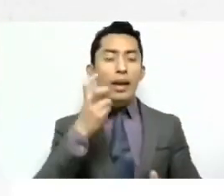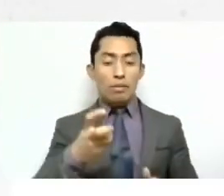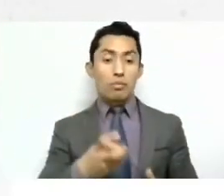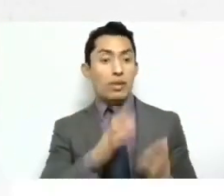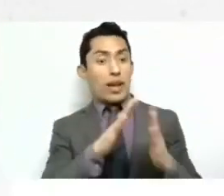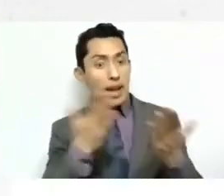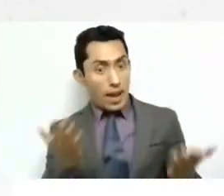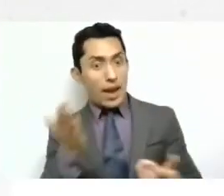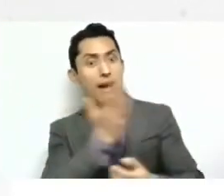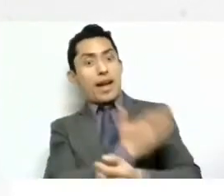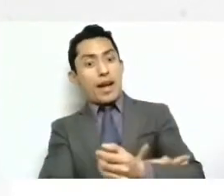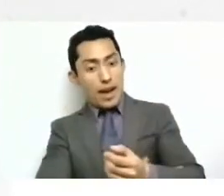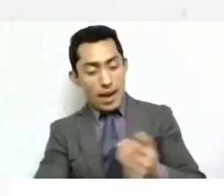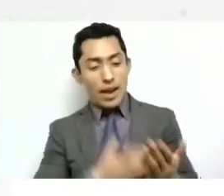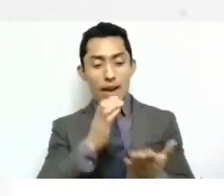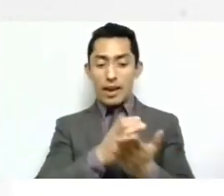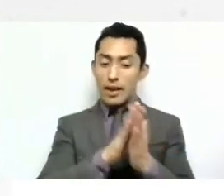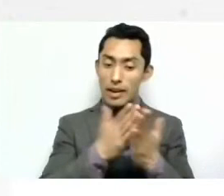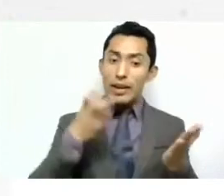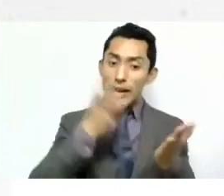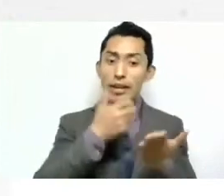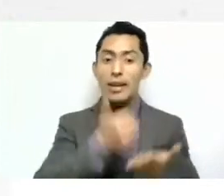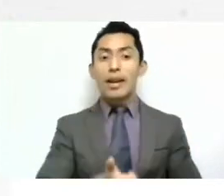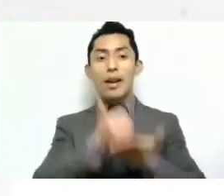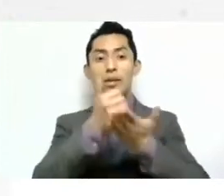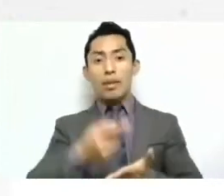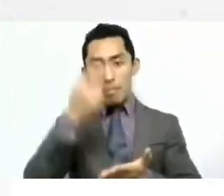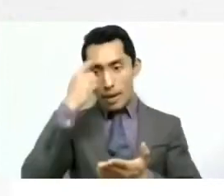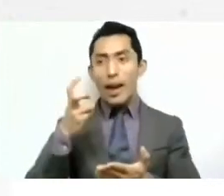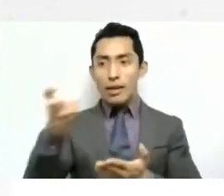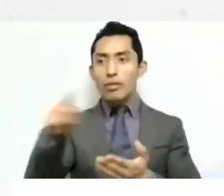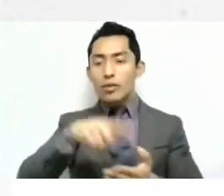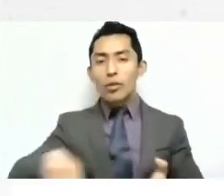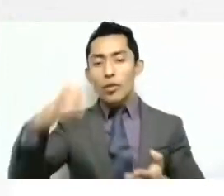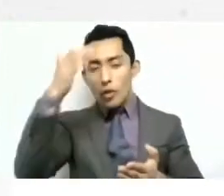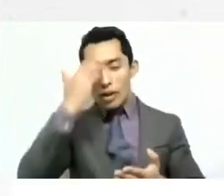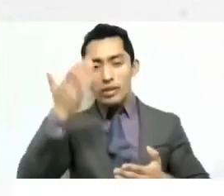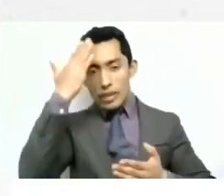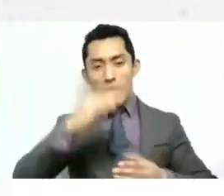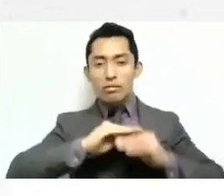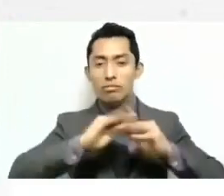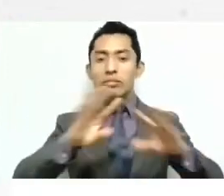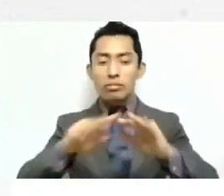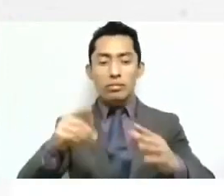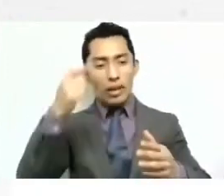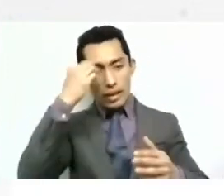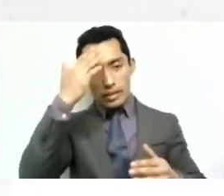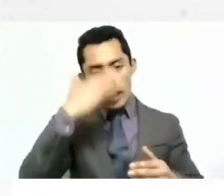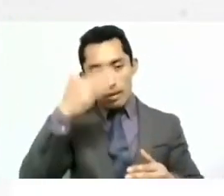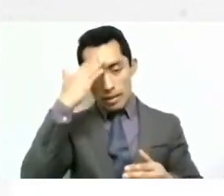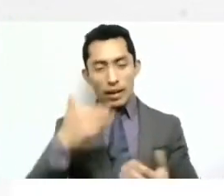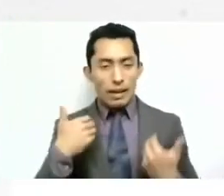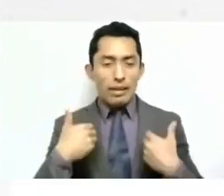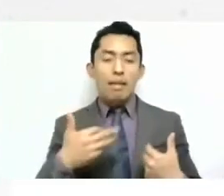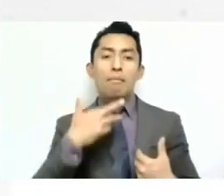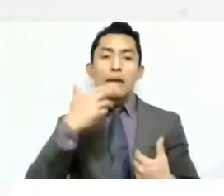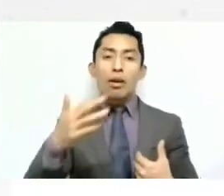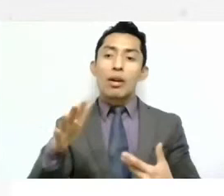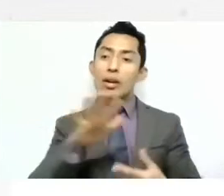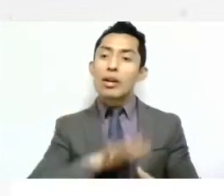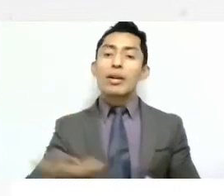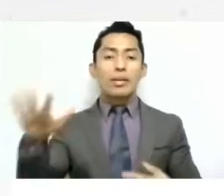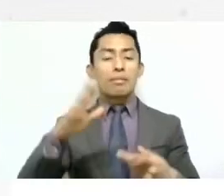este cuaderno que se está enfocando para llevarlo a cabo, para pretender mejorar la sociedad.